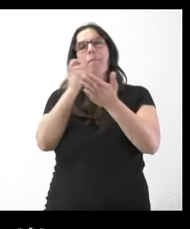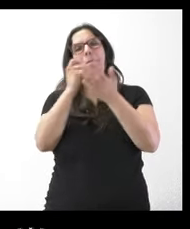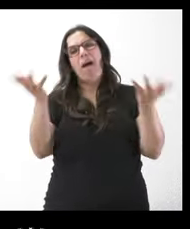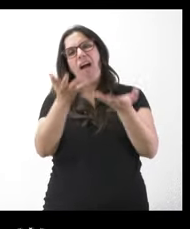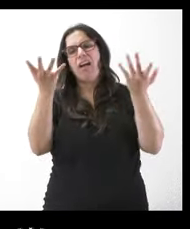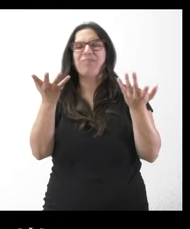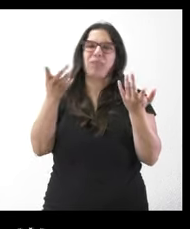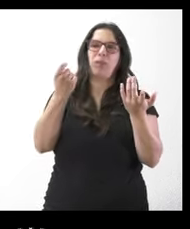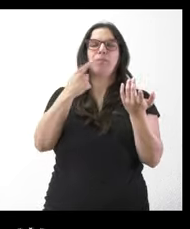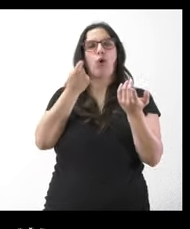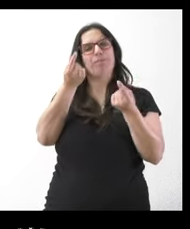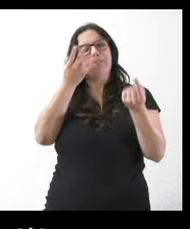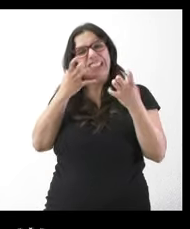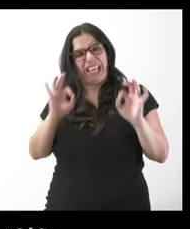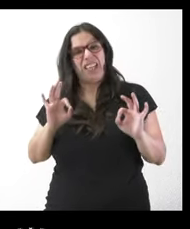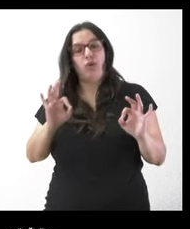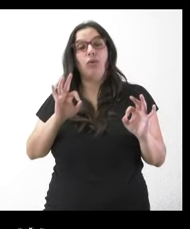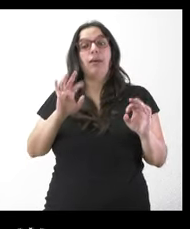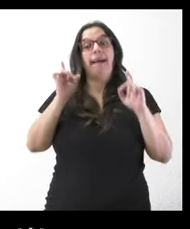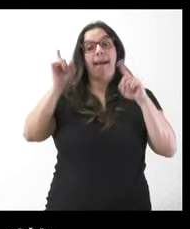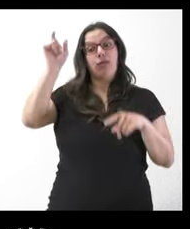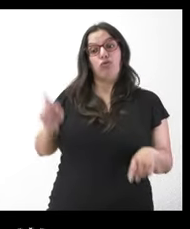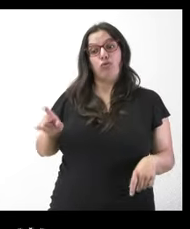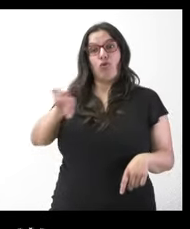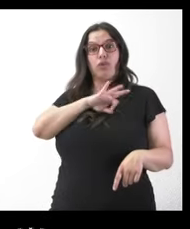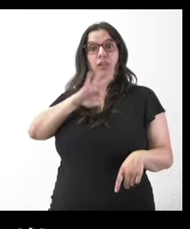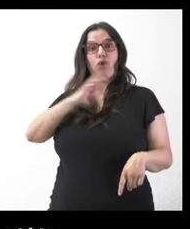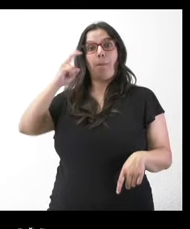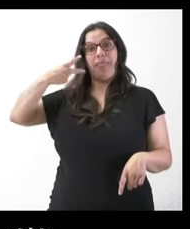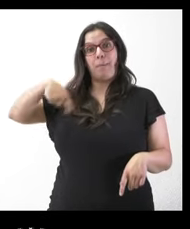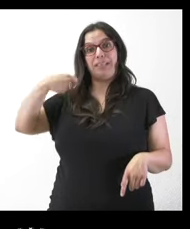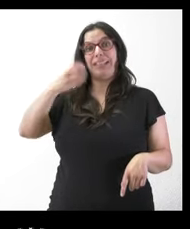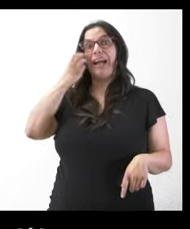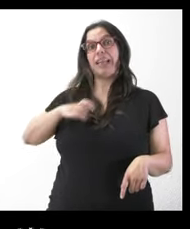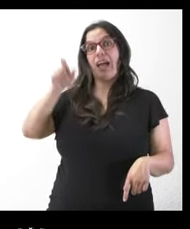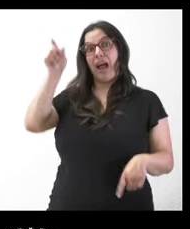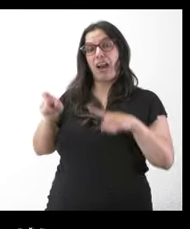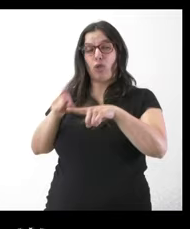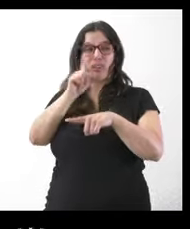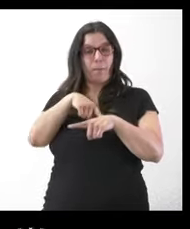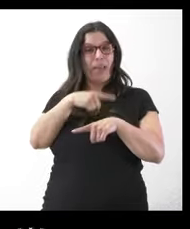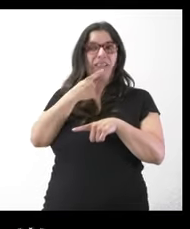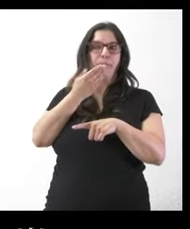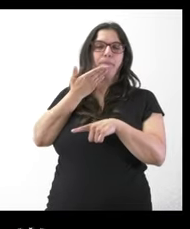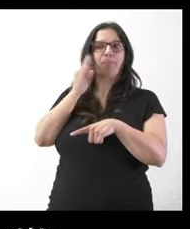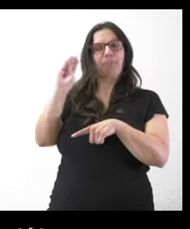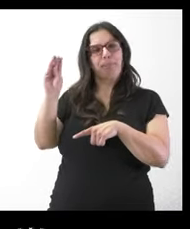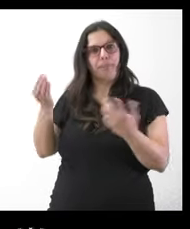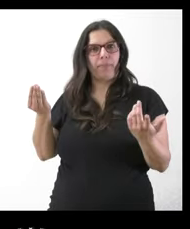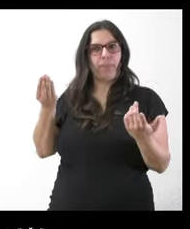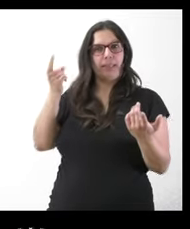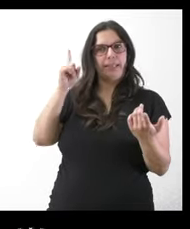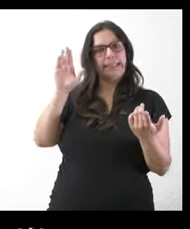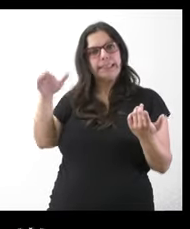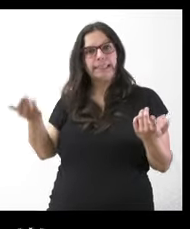etcétera no sé si en el caso del señor Gallardo cabe esa recomendación o esa apelación no sé si a que no